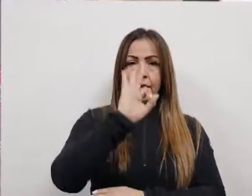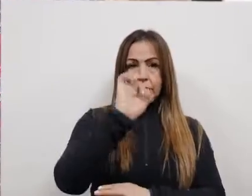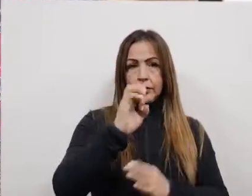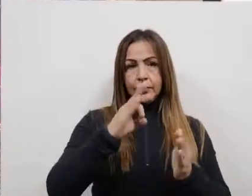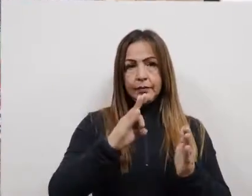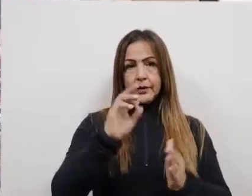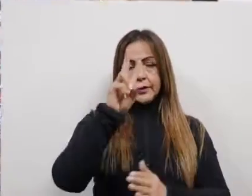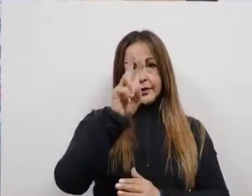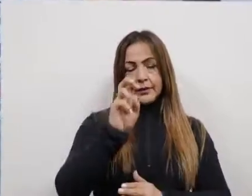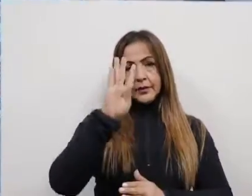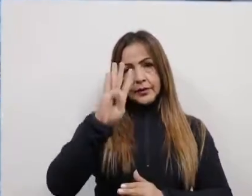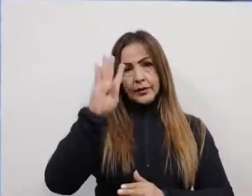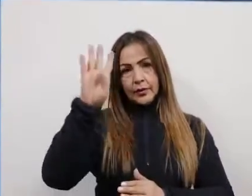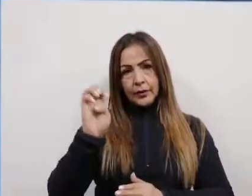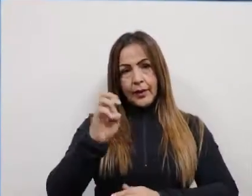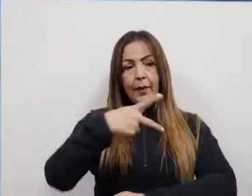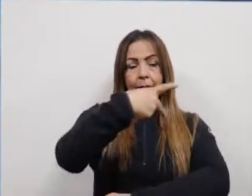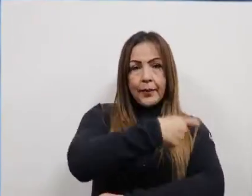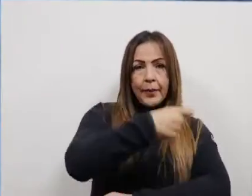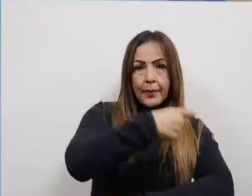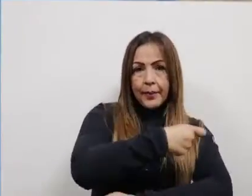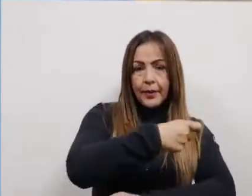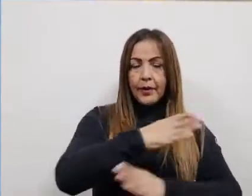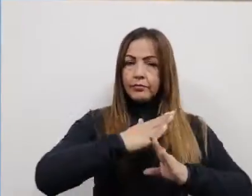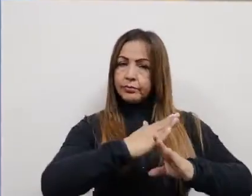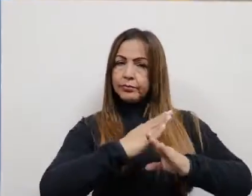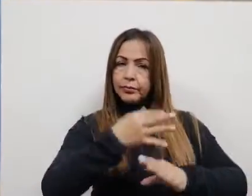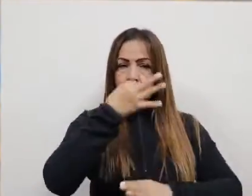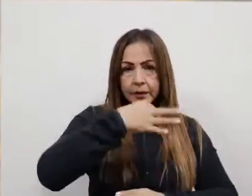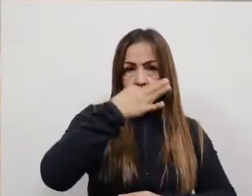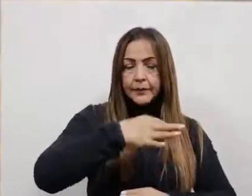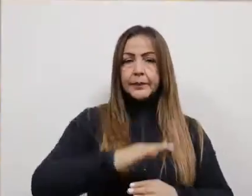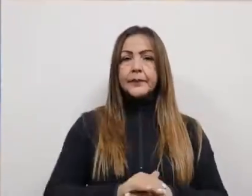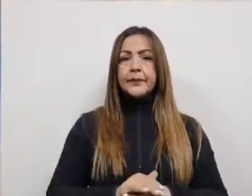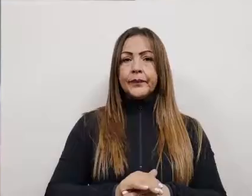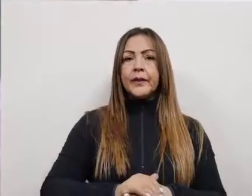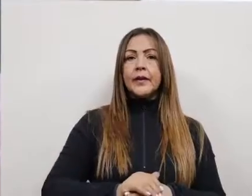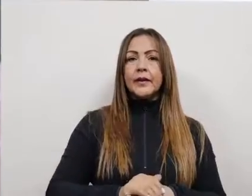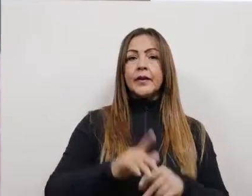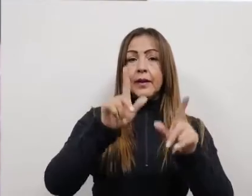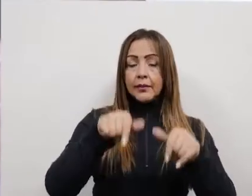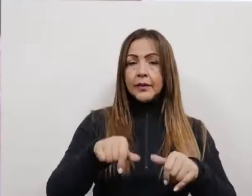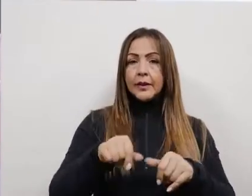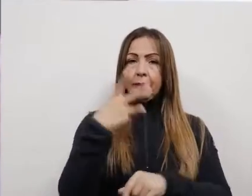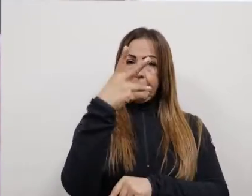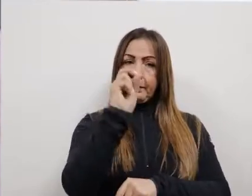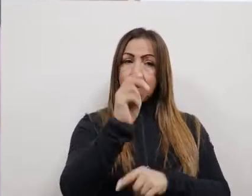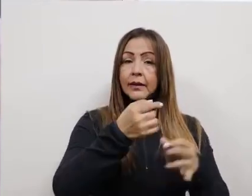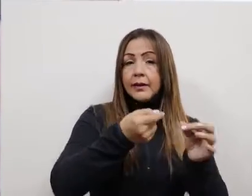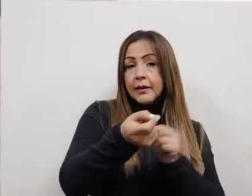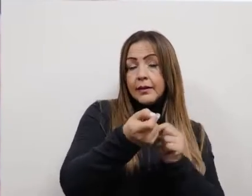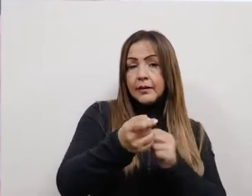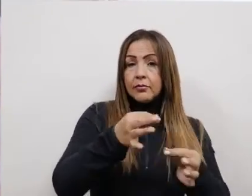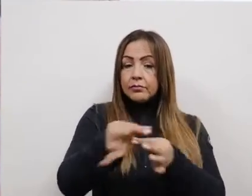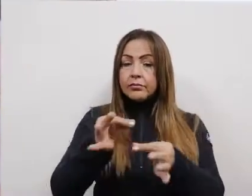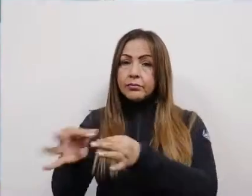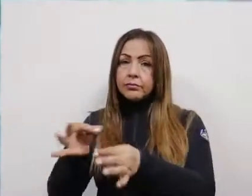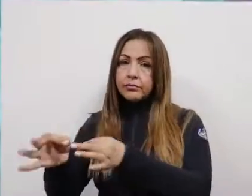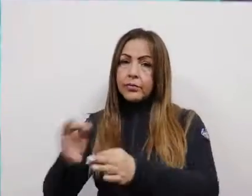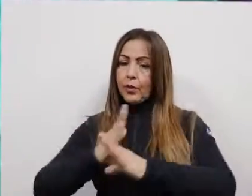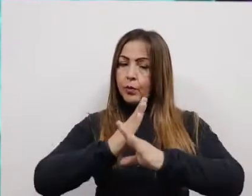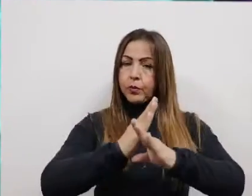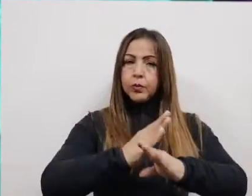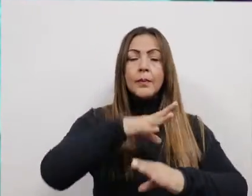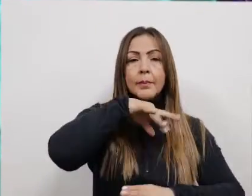amarilla, 8.741 adultos, aplicando el biológico de influenza y despachó a